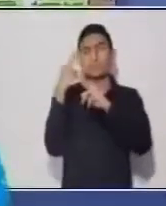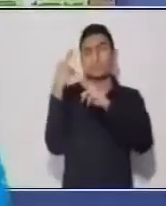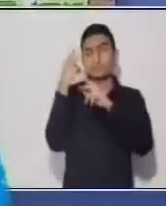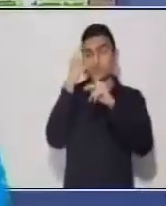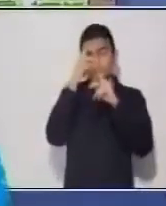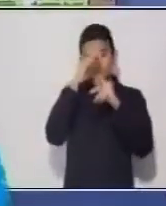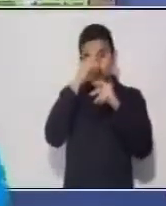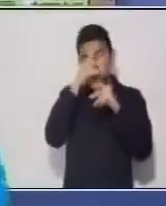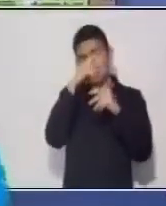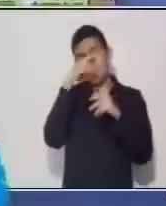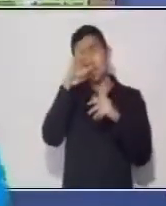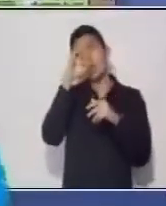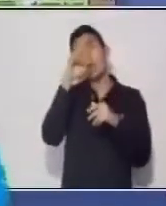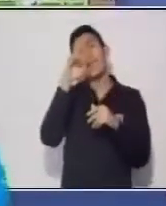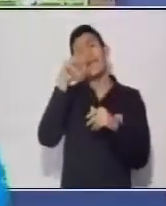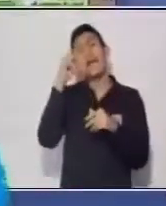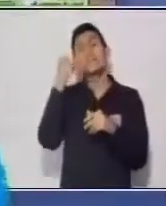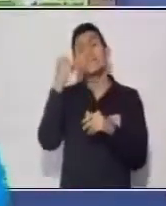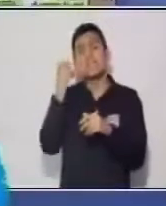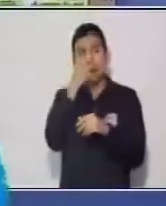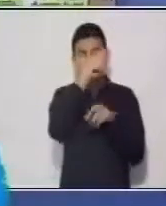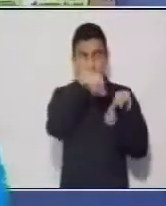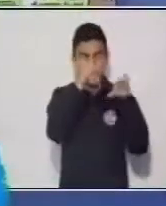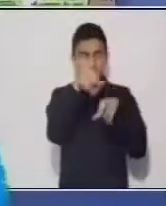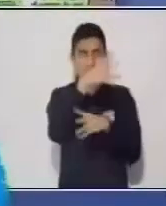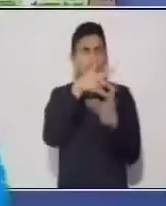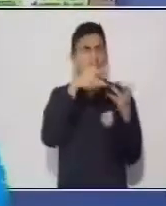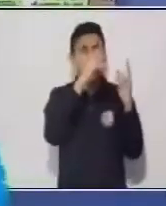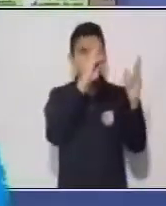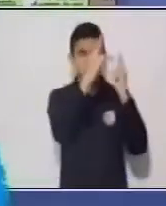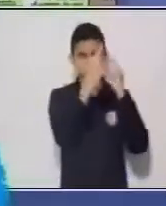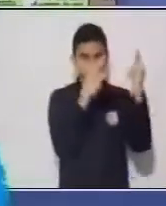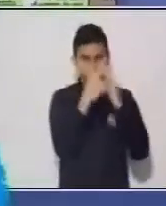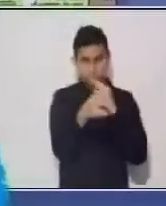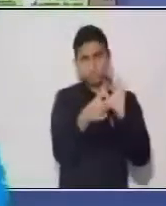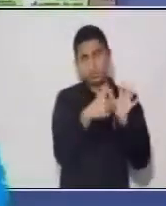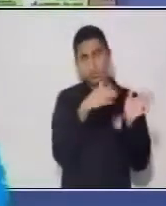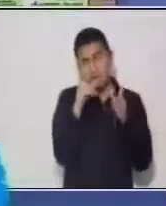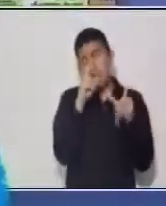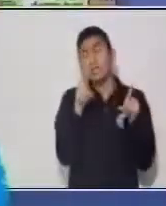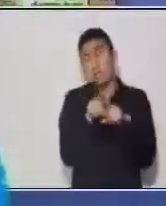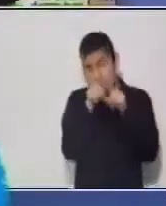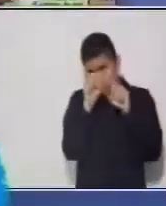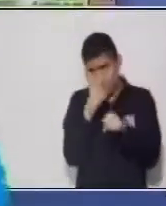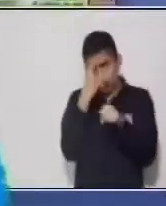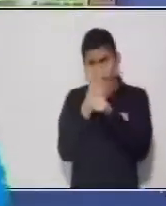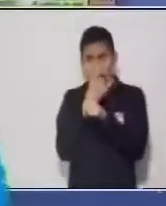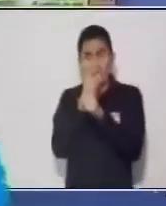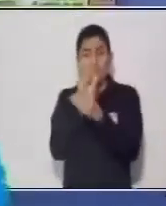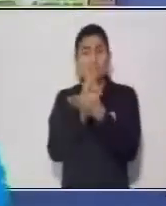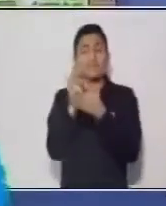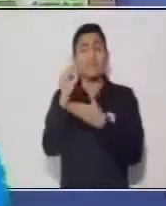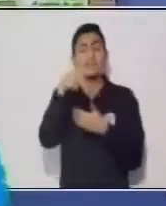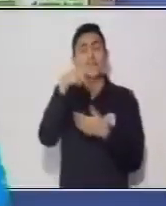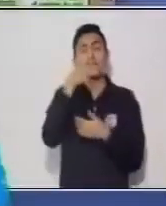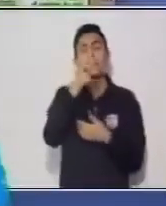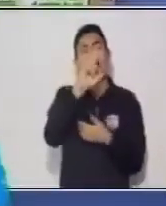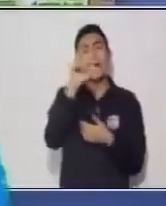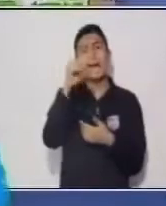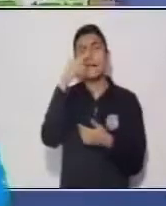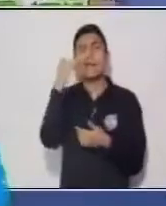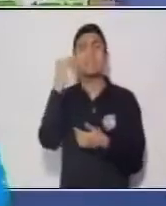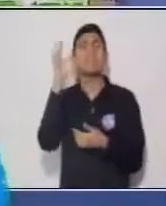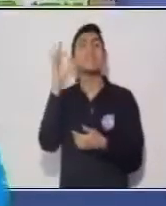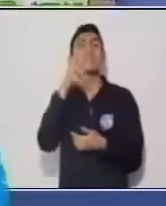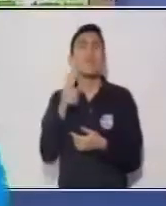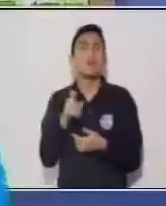Pero también el diálogo se puede utilizar en los textos narrativos. Si recuerdas alguno de los cuentos